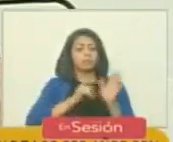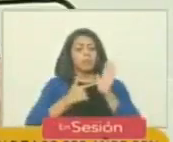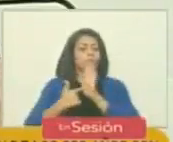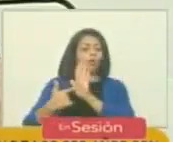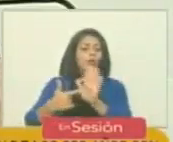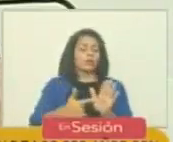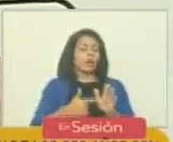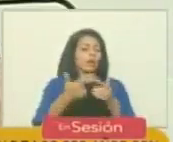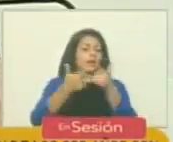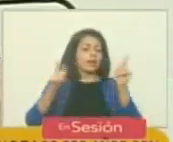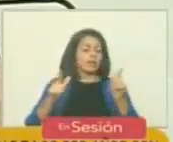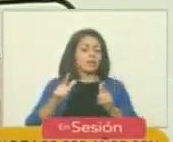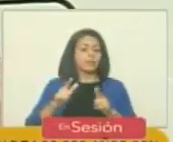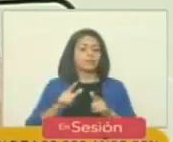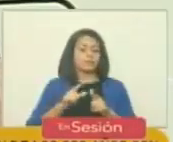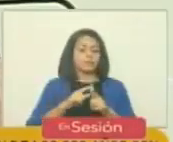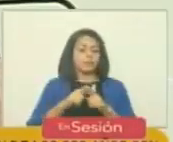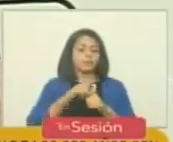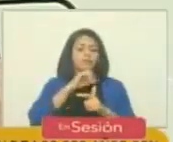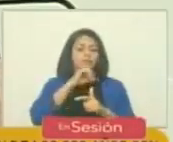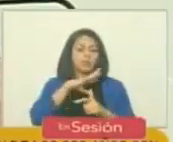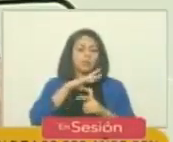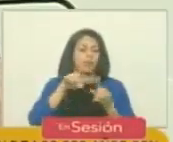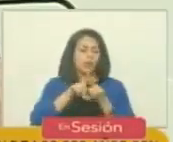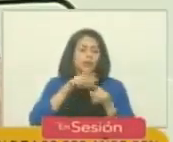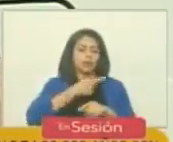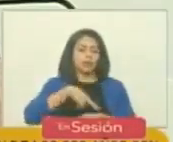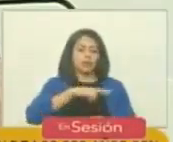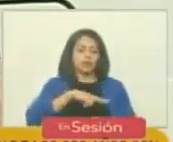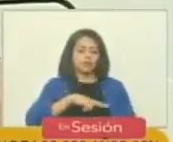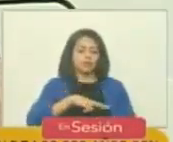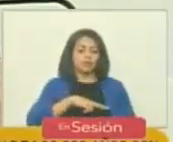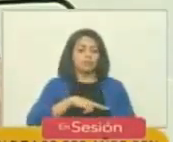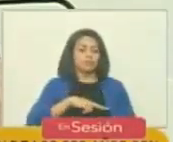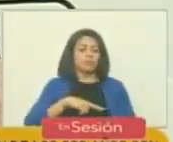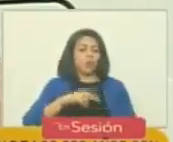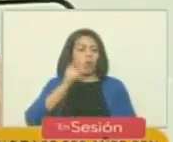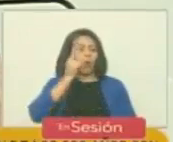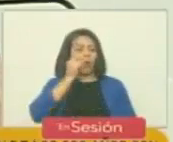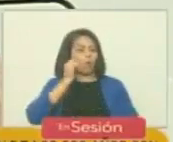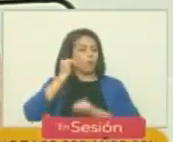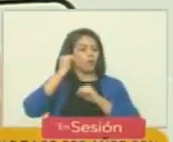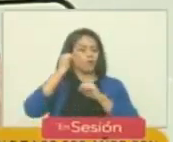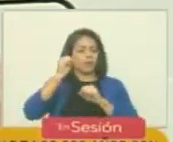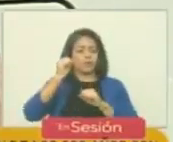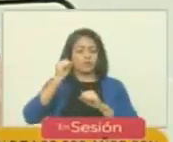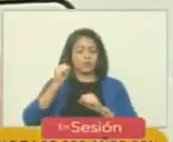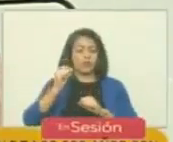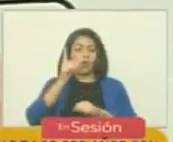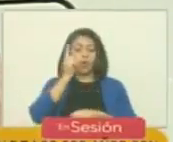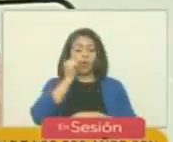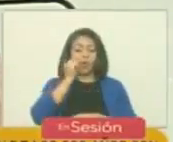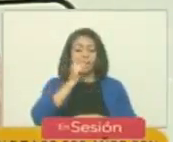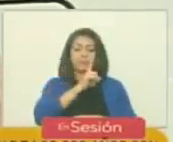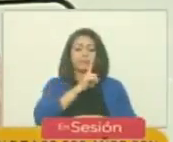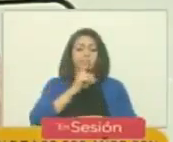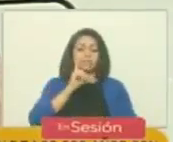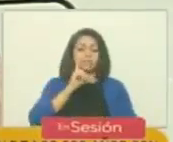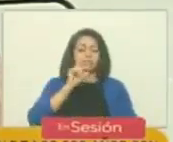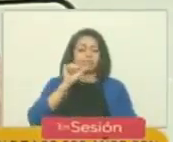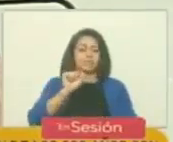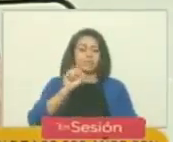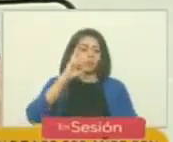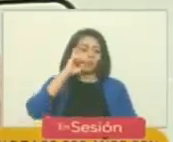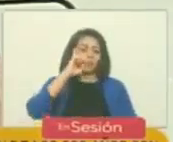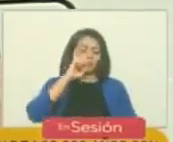él, ese mito casi religioso de superhombre, de ese hombre llamado Simón